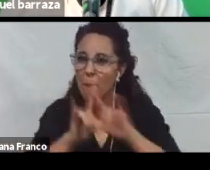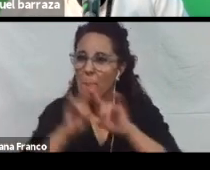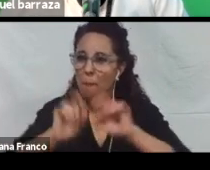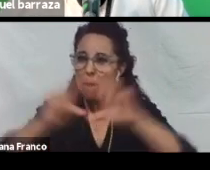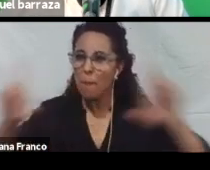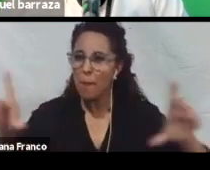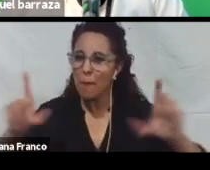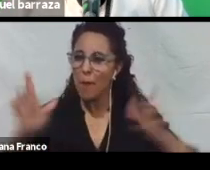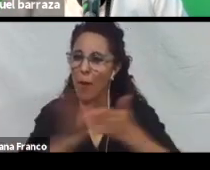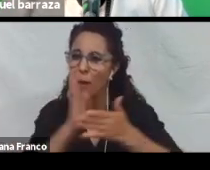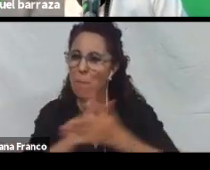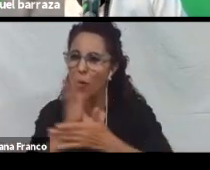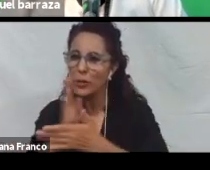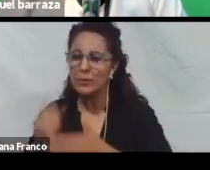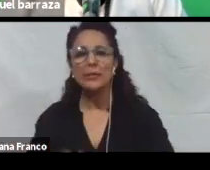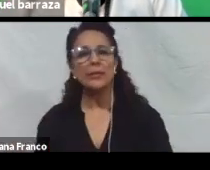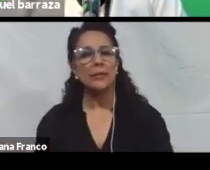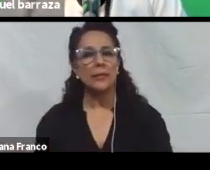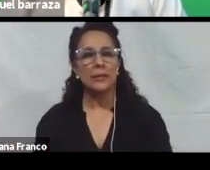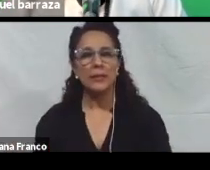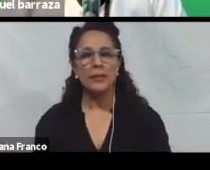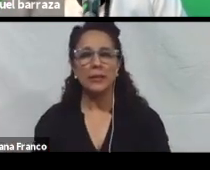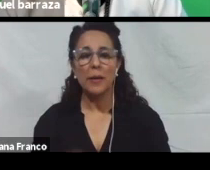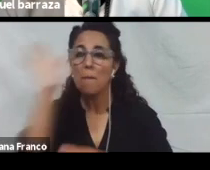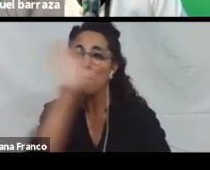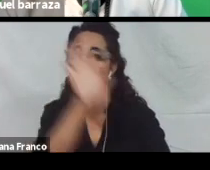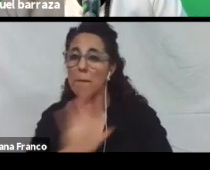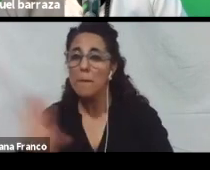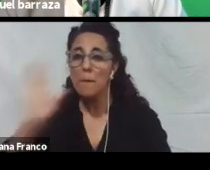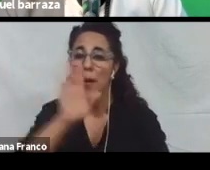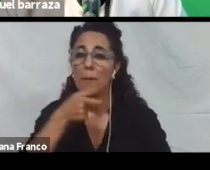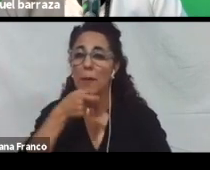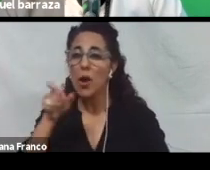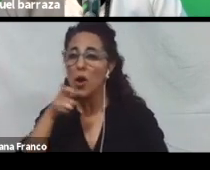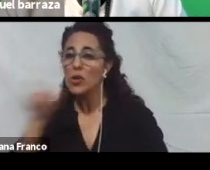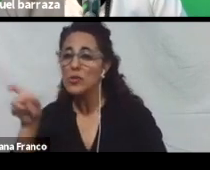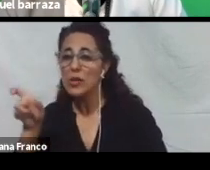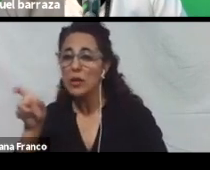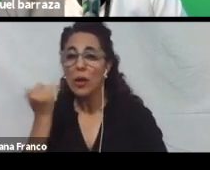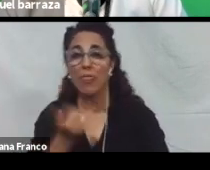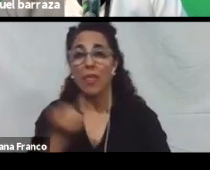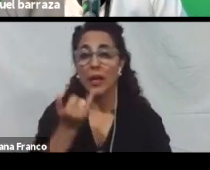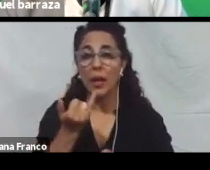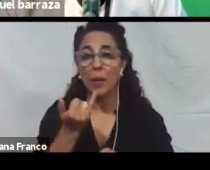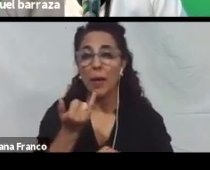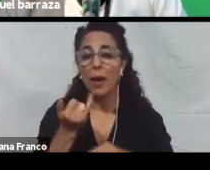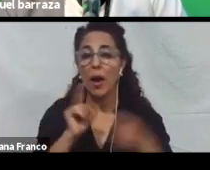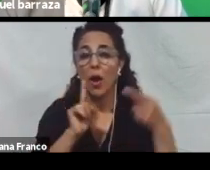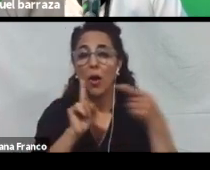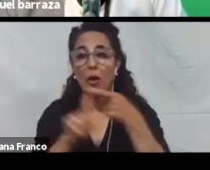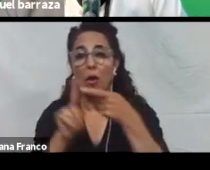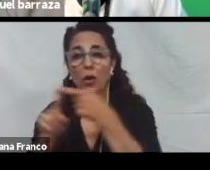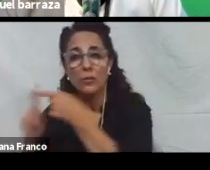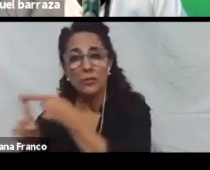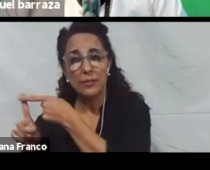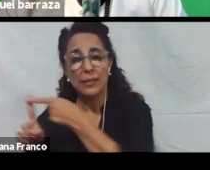Si utilizamos mapas conceptuales. Poder describir cuáles son las conexiones. Poder describir cuál